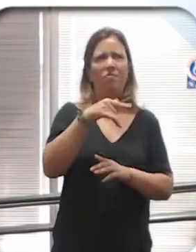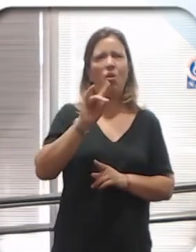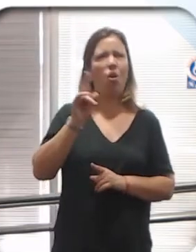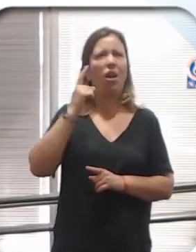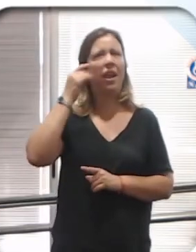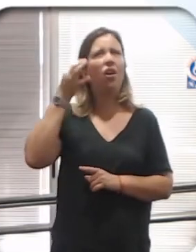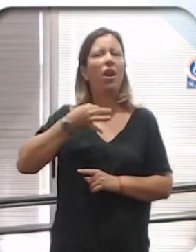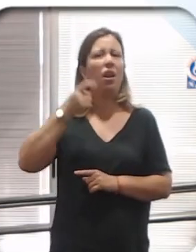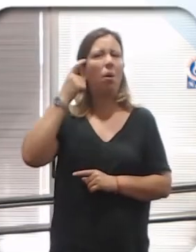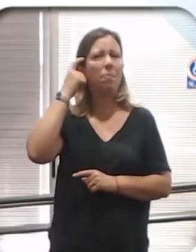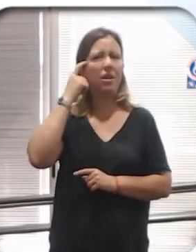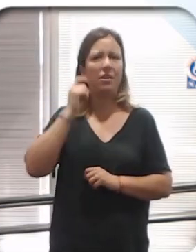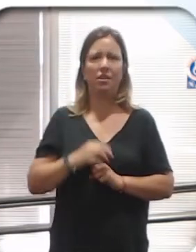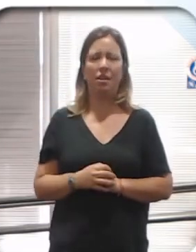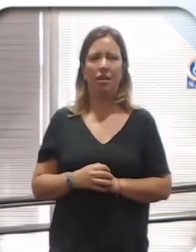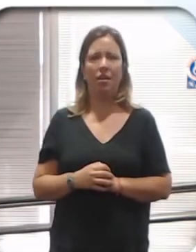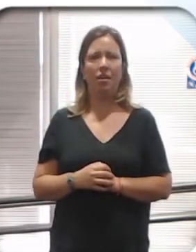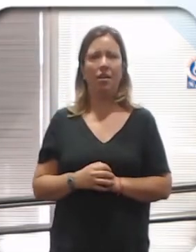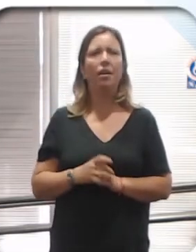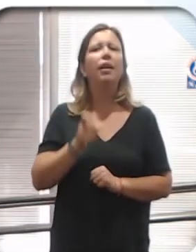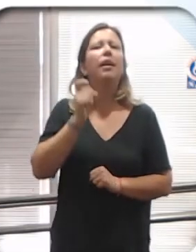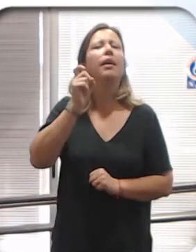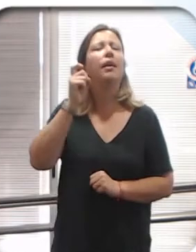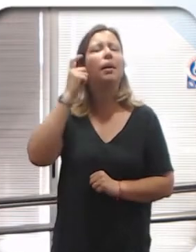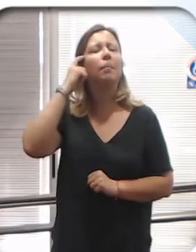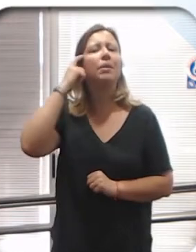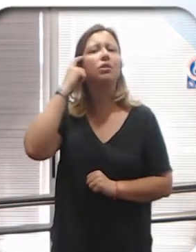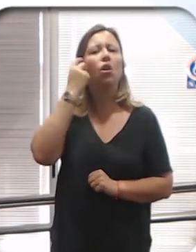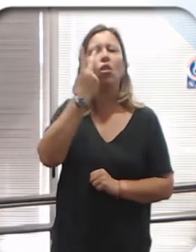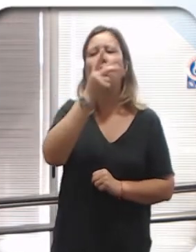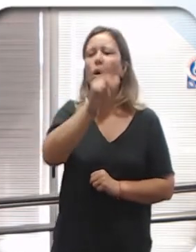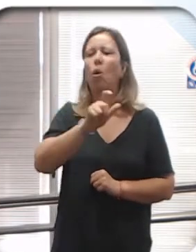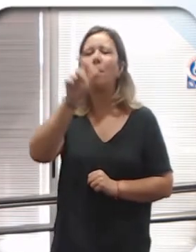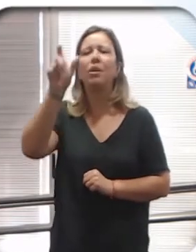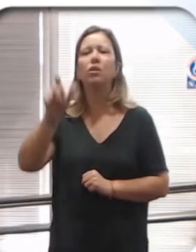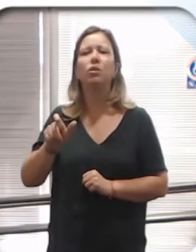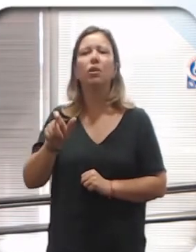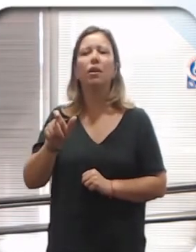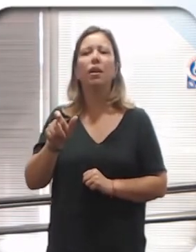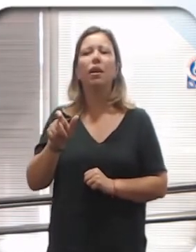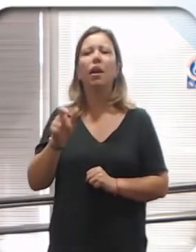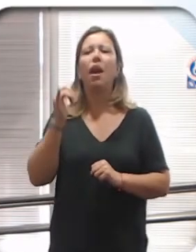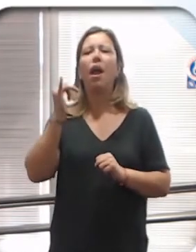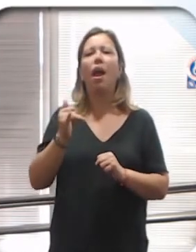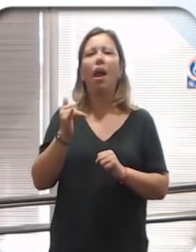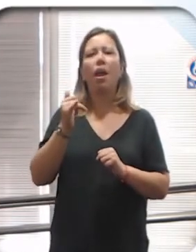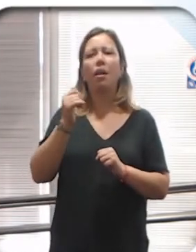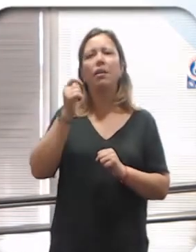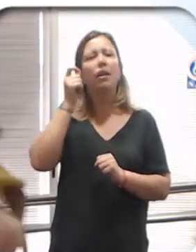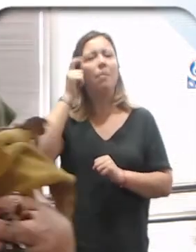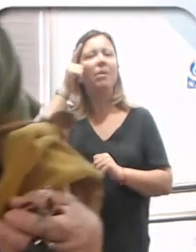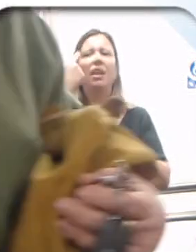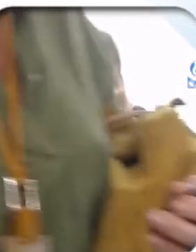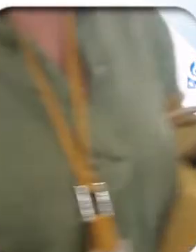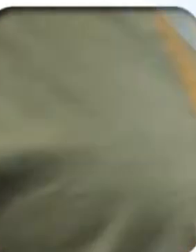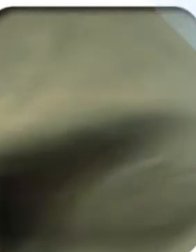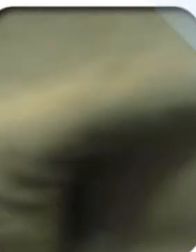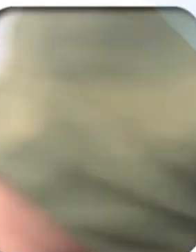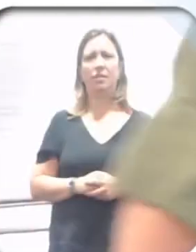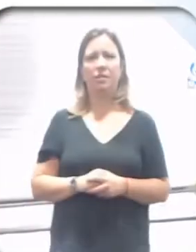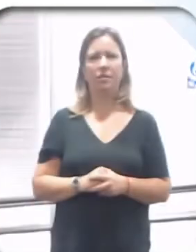¿Quién pensó en dos personas que tuvieran algún tipo de capacidad diferente?